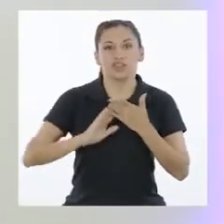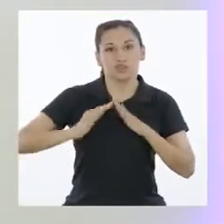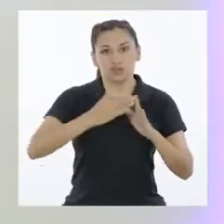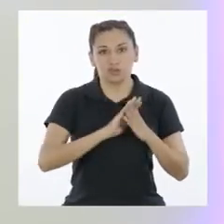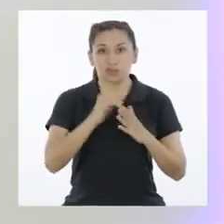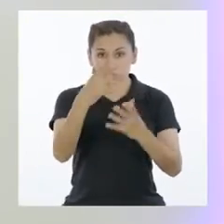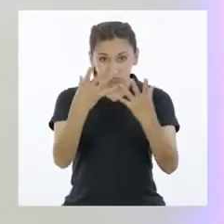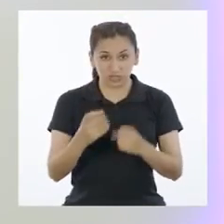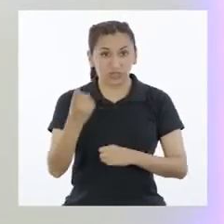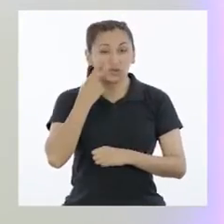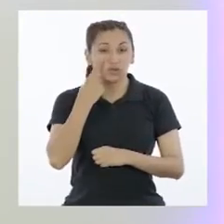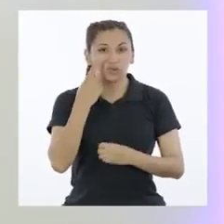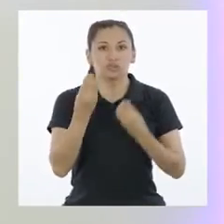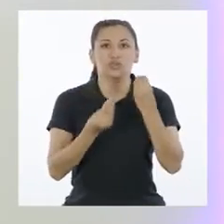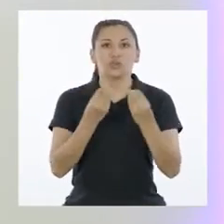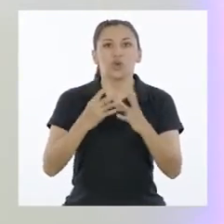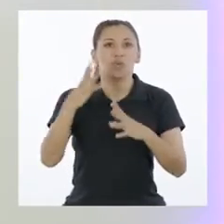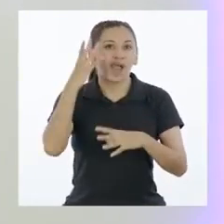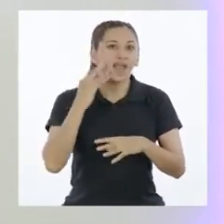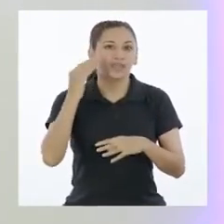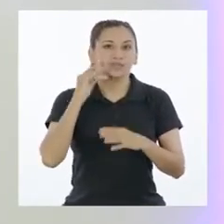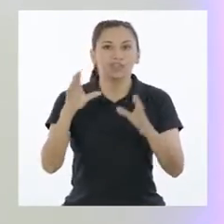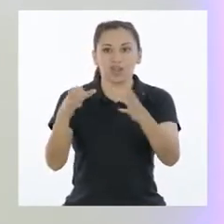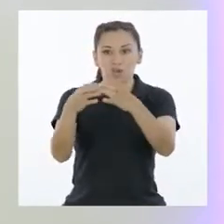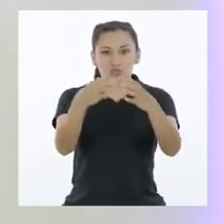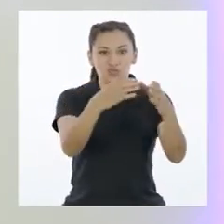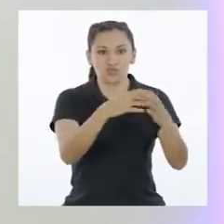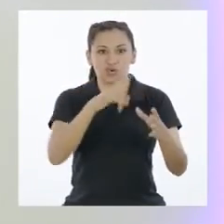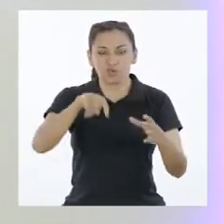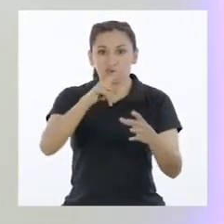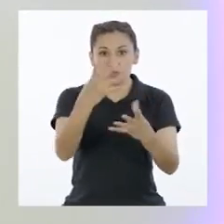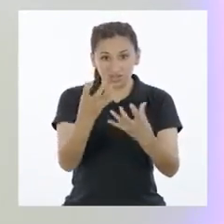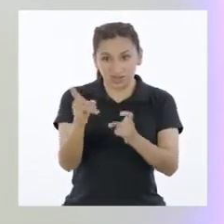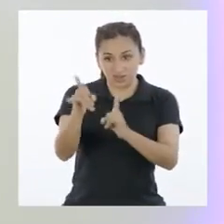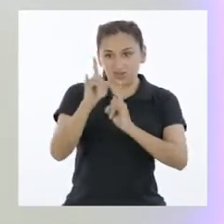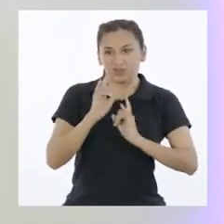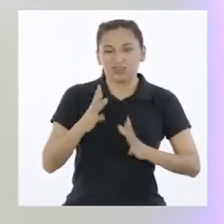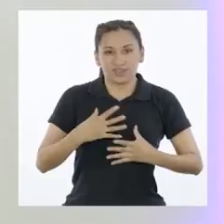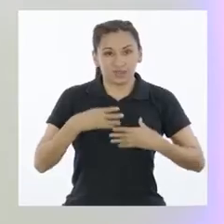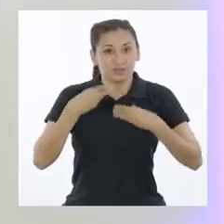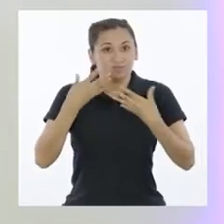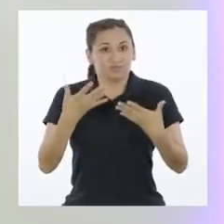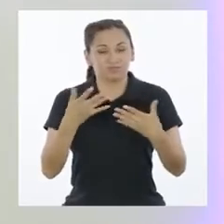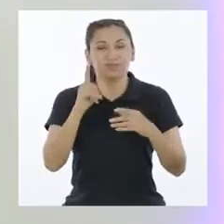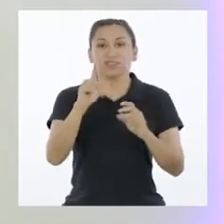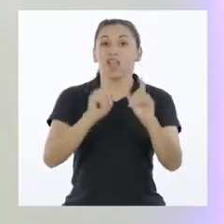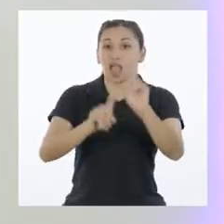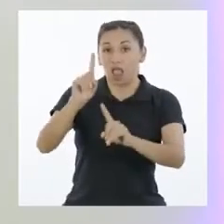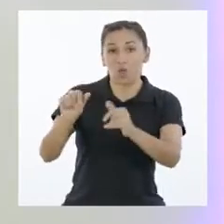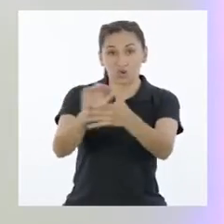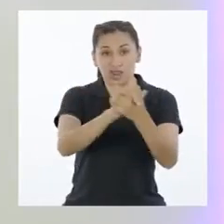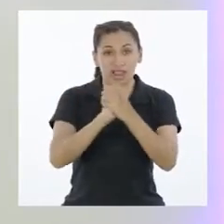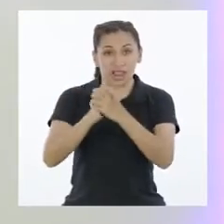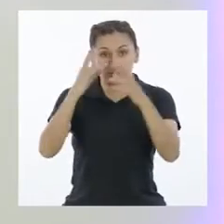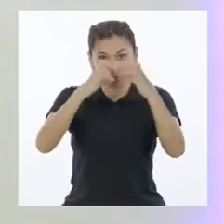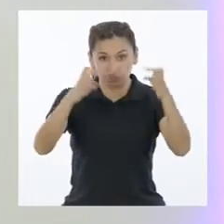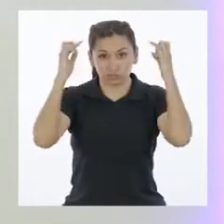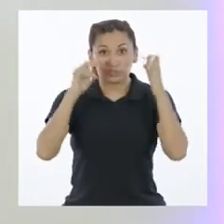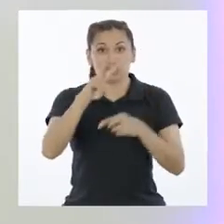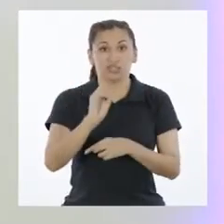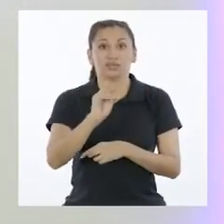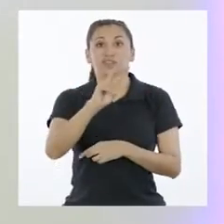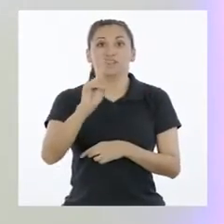¿Quieren conocer algunas experiencias de participación estudiantil en asuntos públicos para inspirarse? Algunos compañeros de la promoción